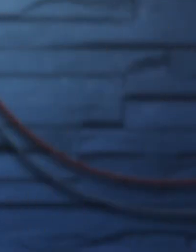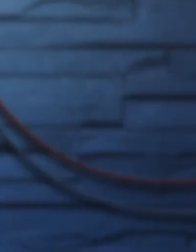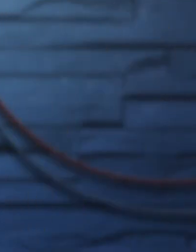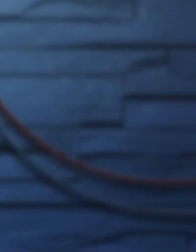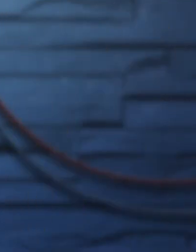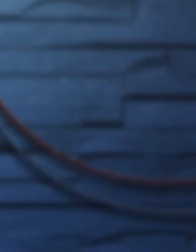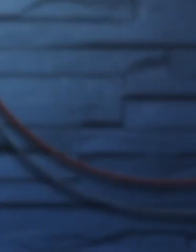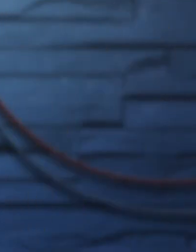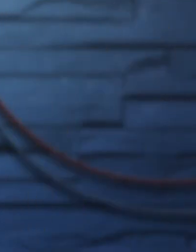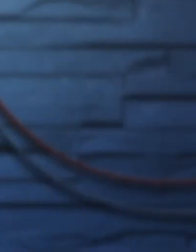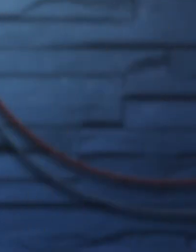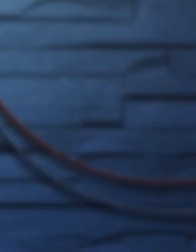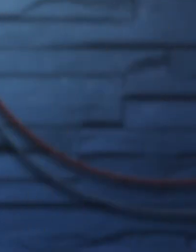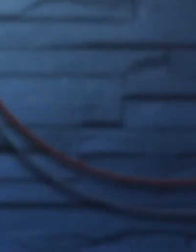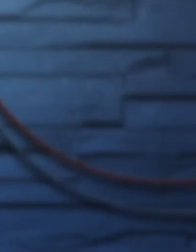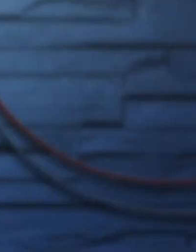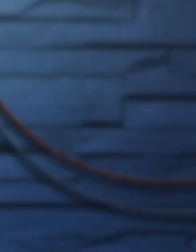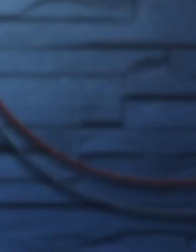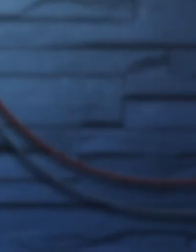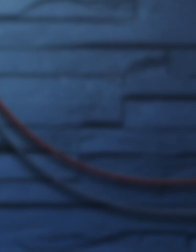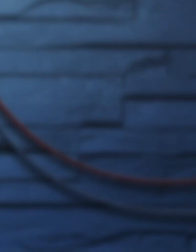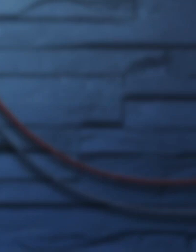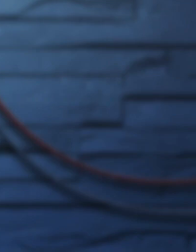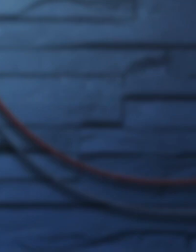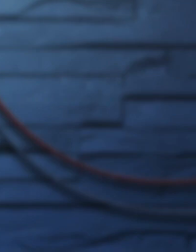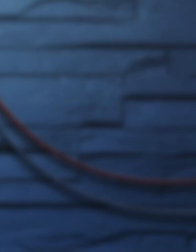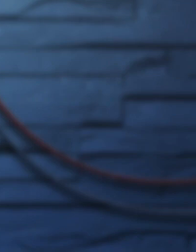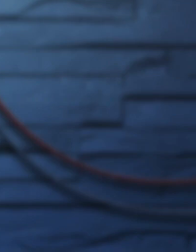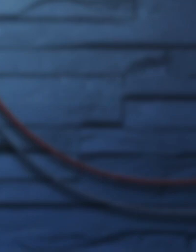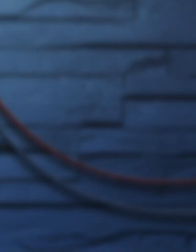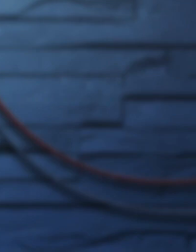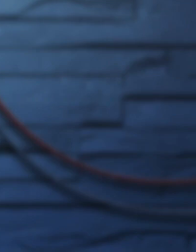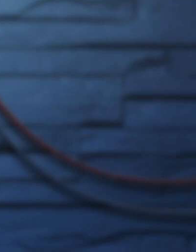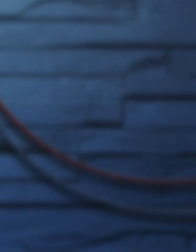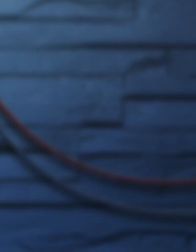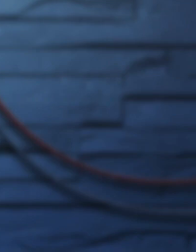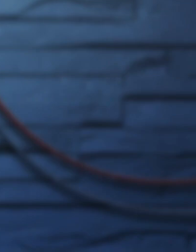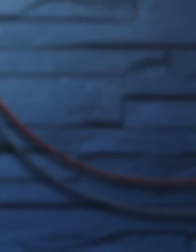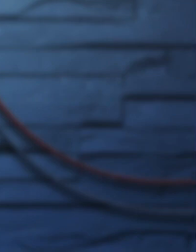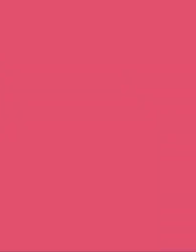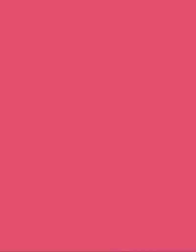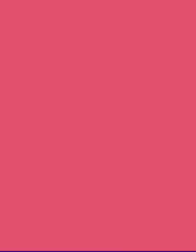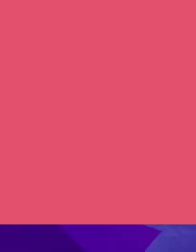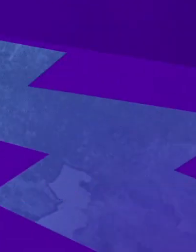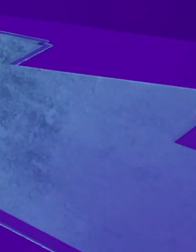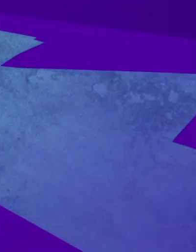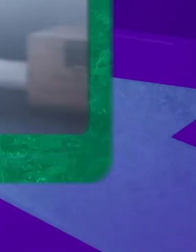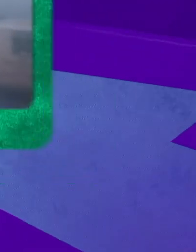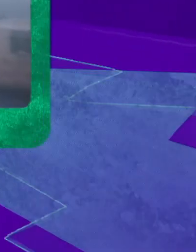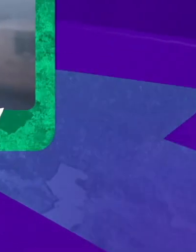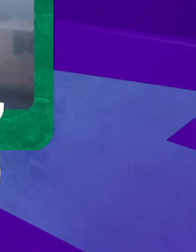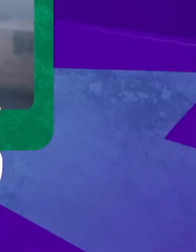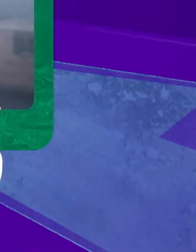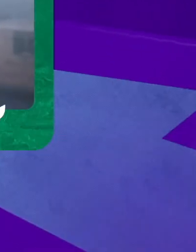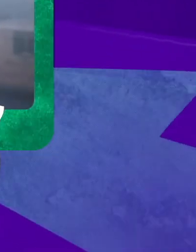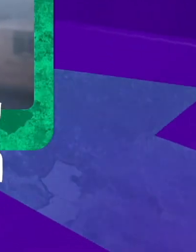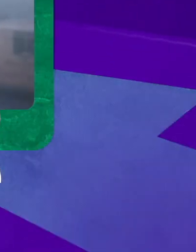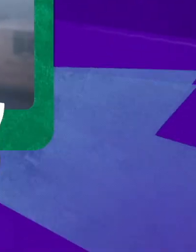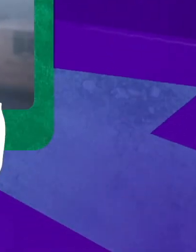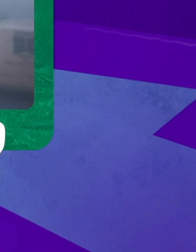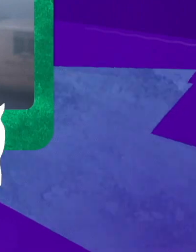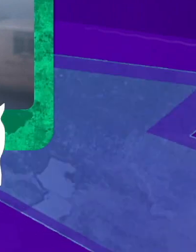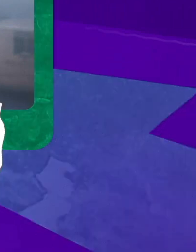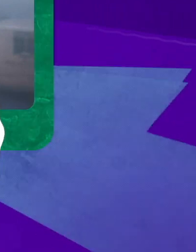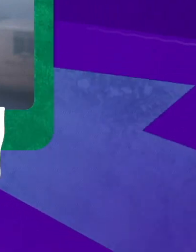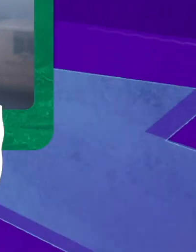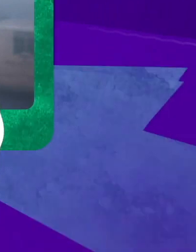Yo no sé si a ustedes les ha pasado, chicos y chicas en casa, que cuando hacen ejercicio o están muy cansados o vienen de trotar y están